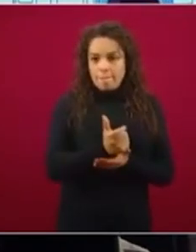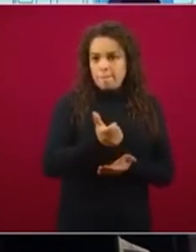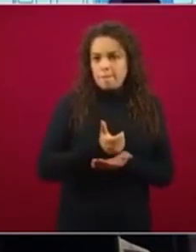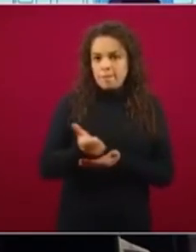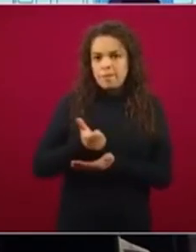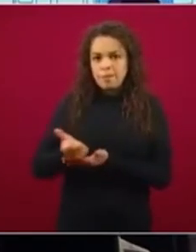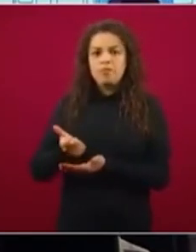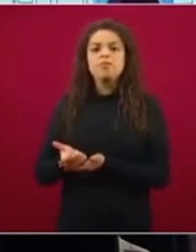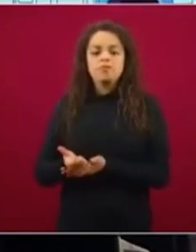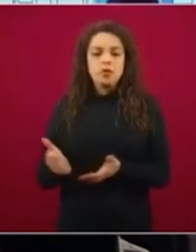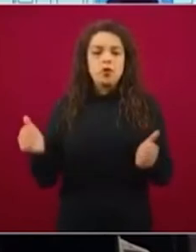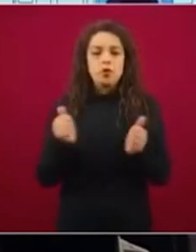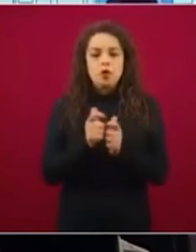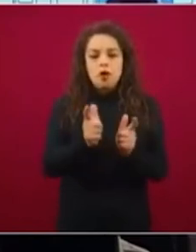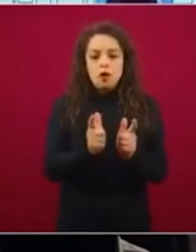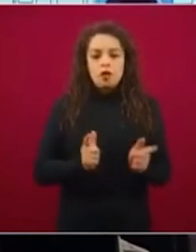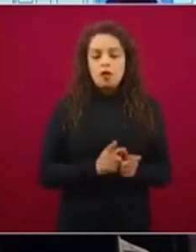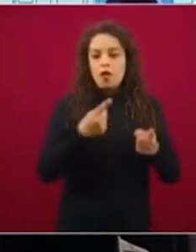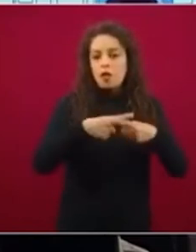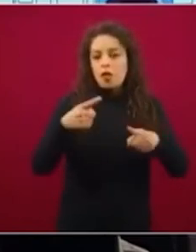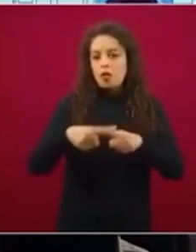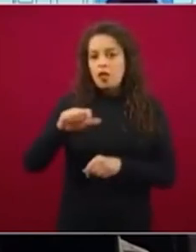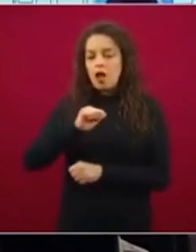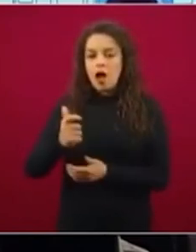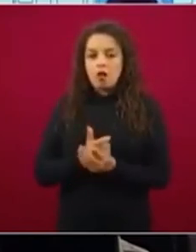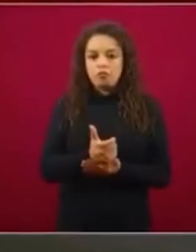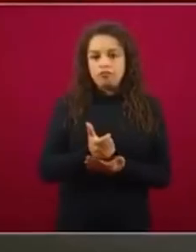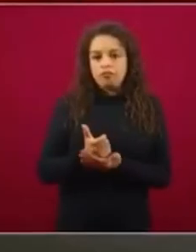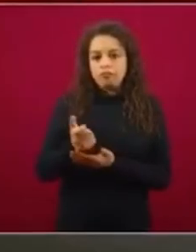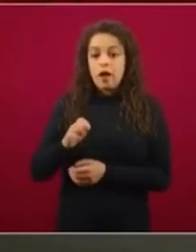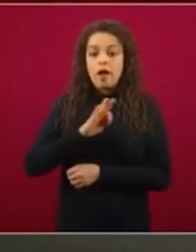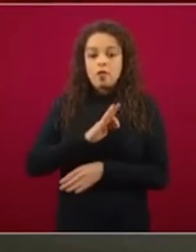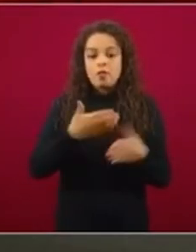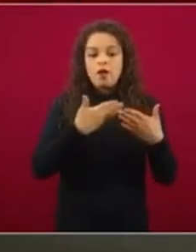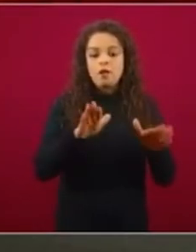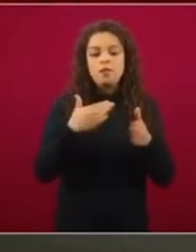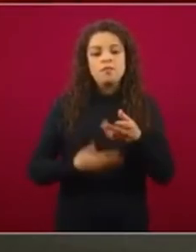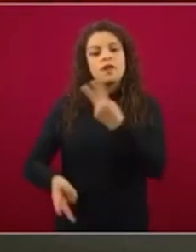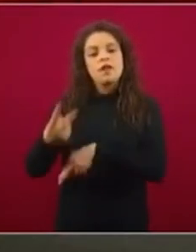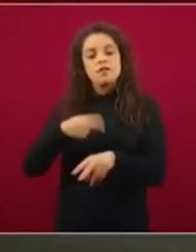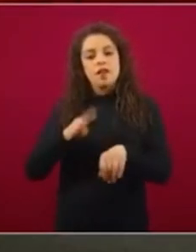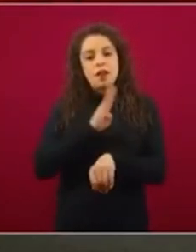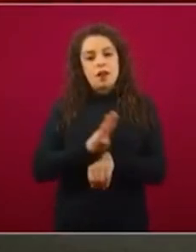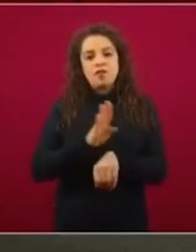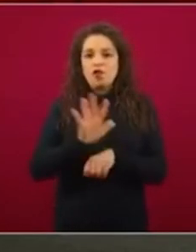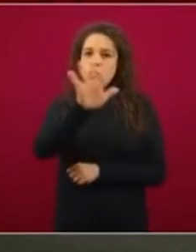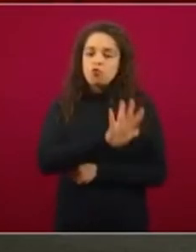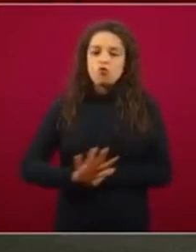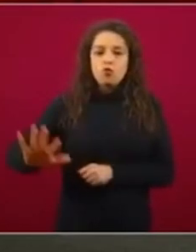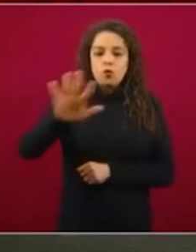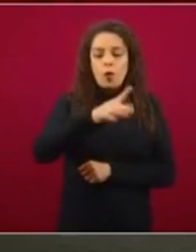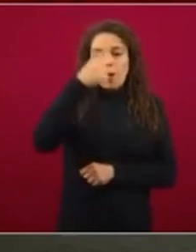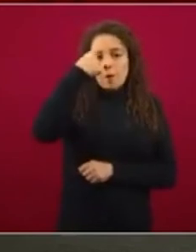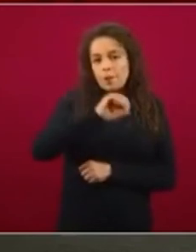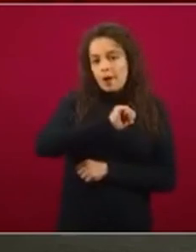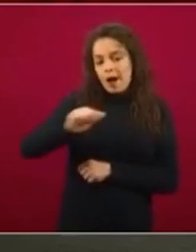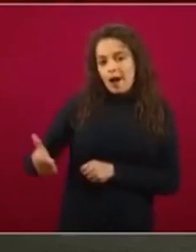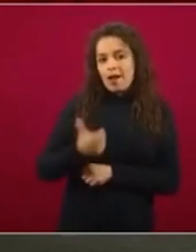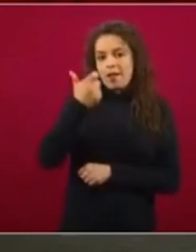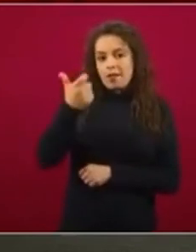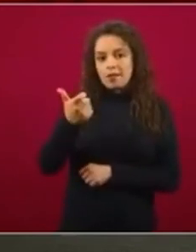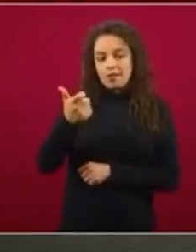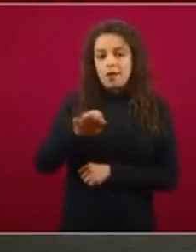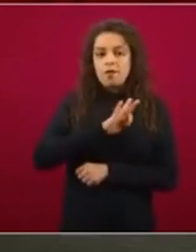el sector financiero, de manera que la población empieza a tener acceso a los beneficios que le pueden brindar los servicios financieros, que otorgan los